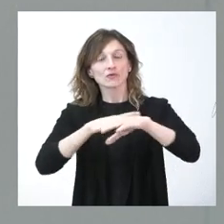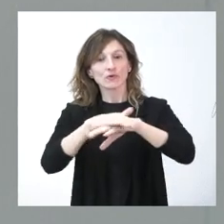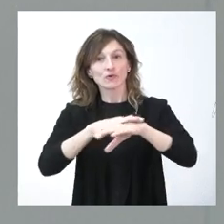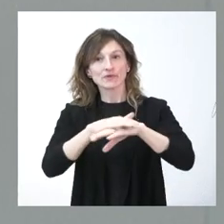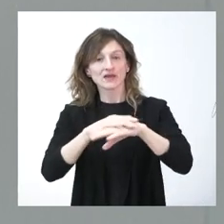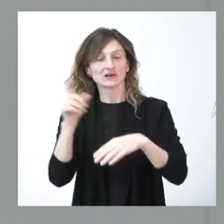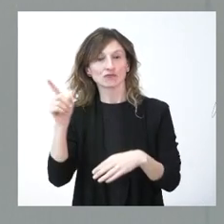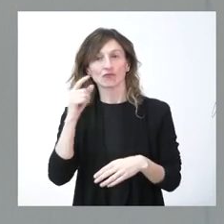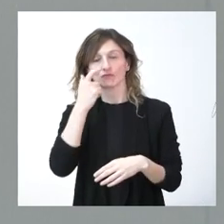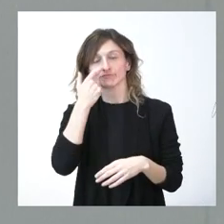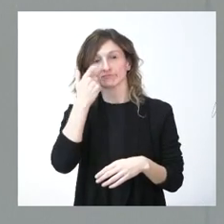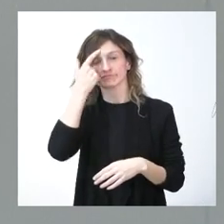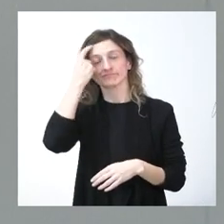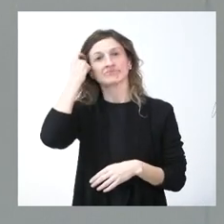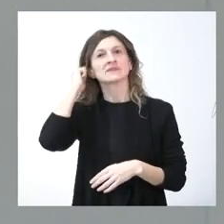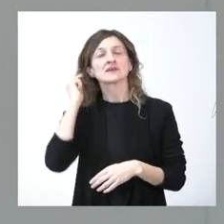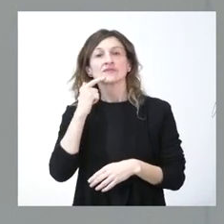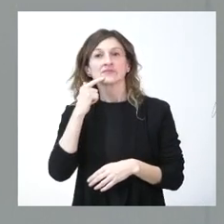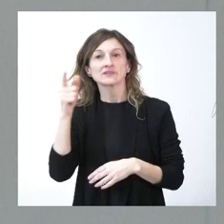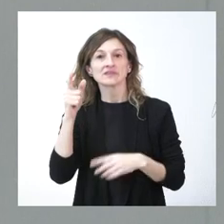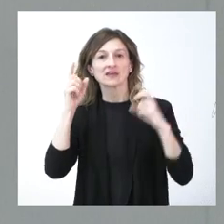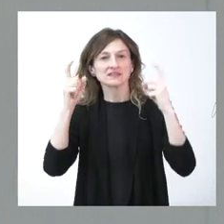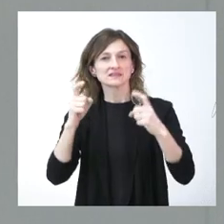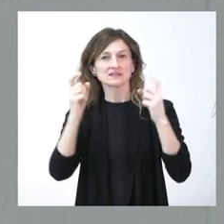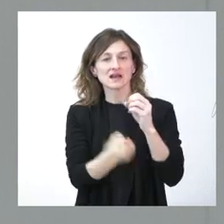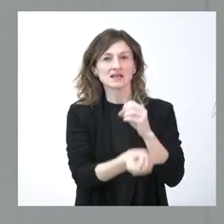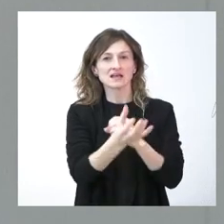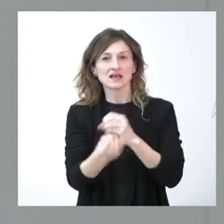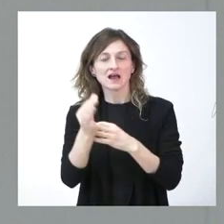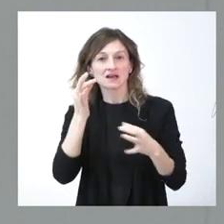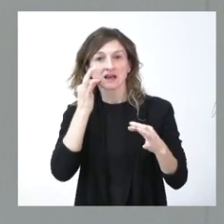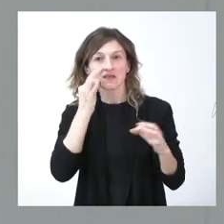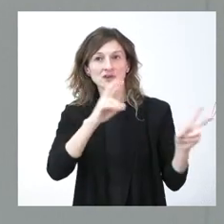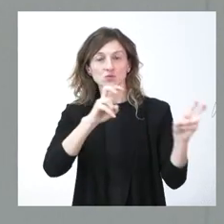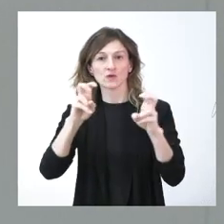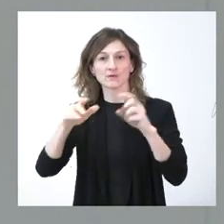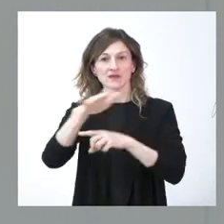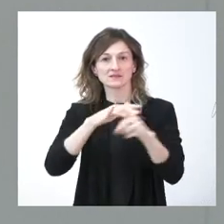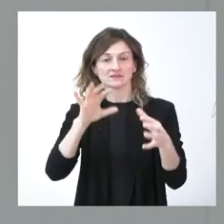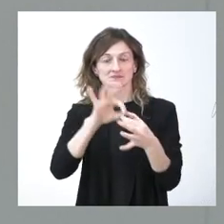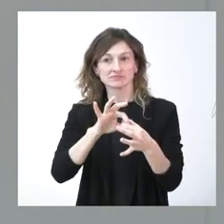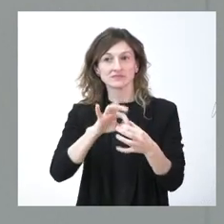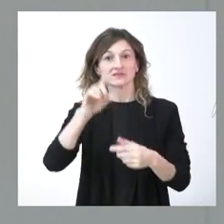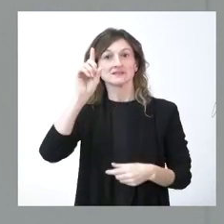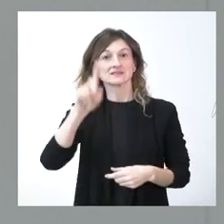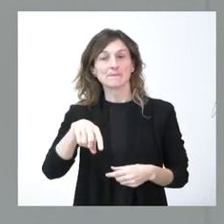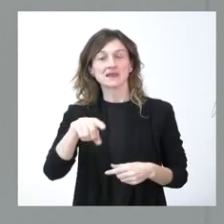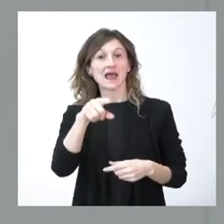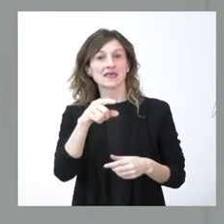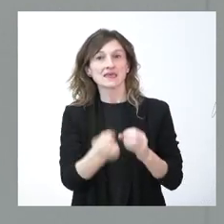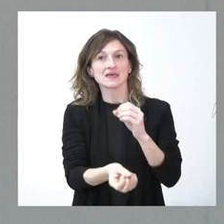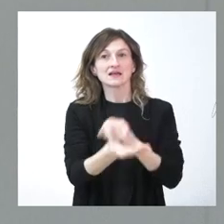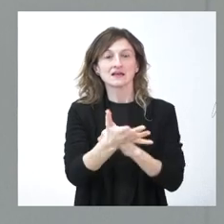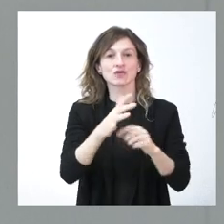venido pues tratando de crear nuevas realidades en torno a estos asuntos también en este creo aquella